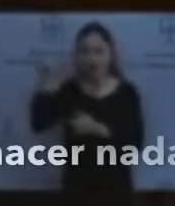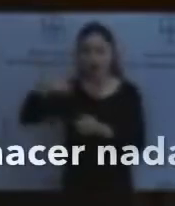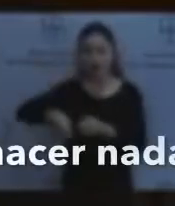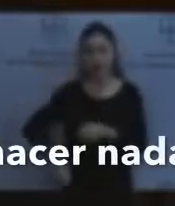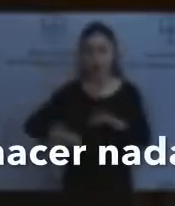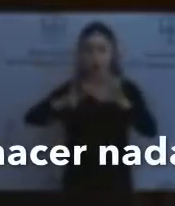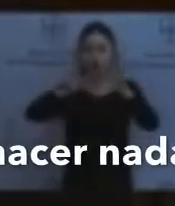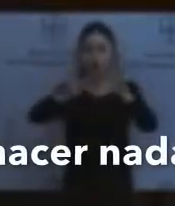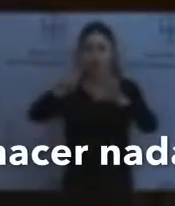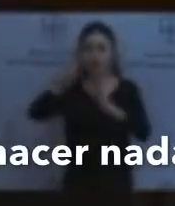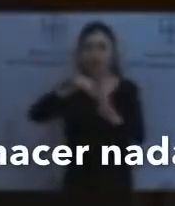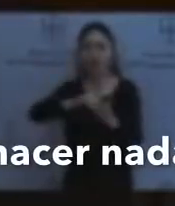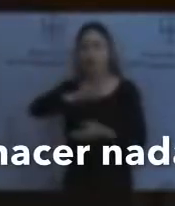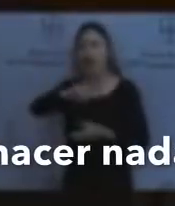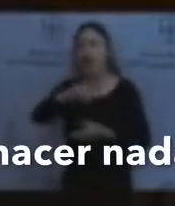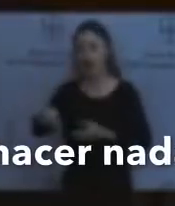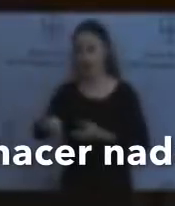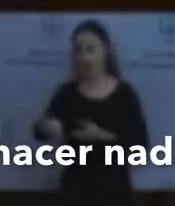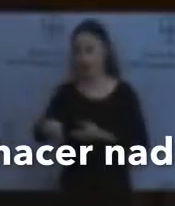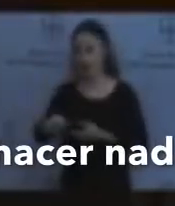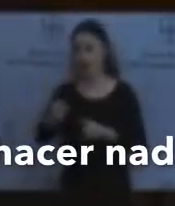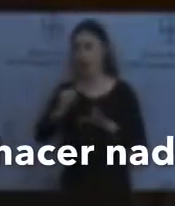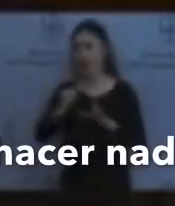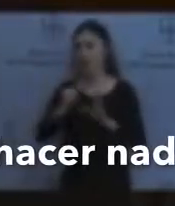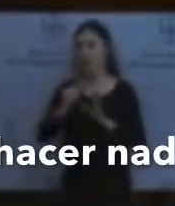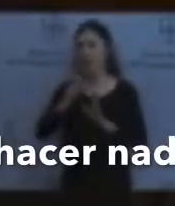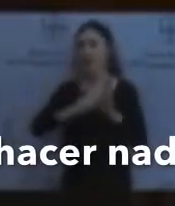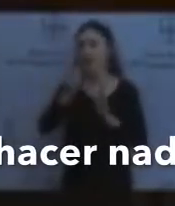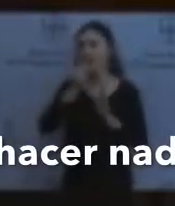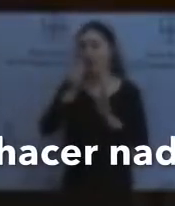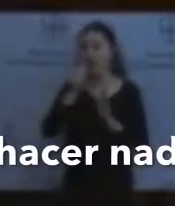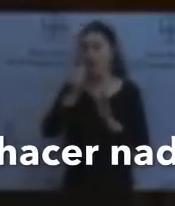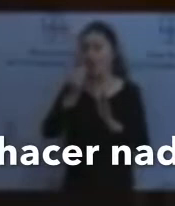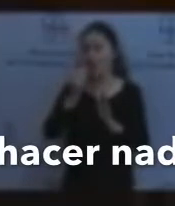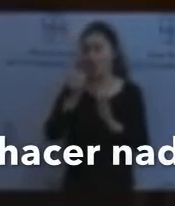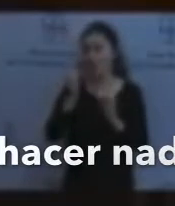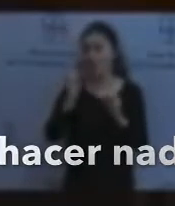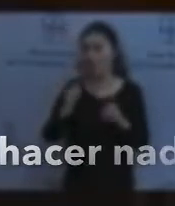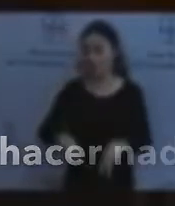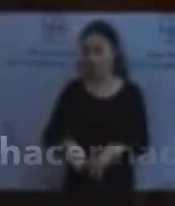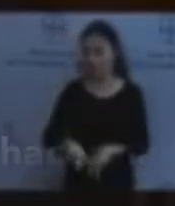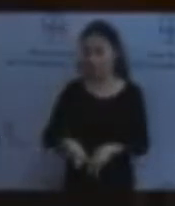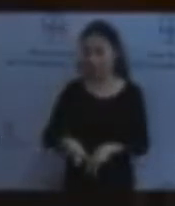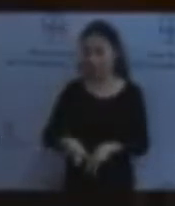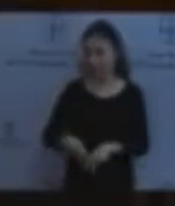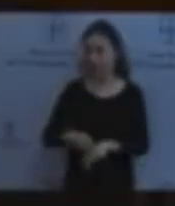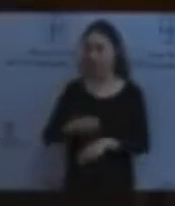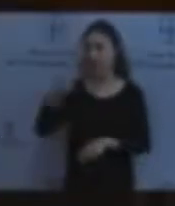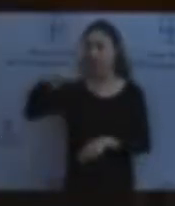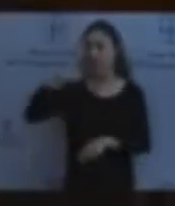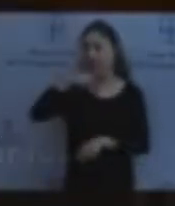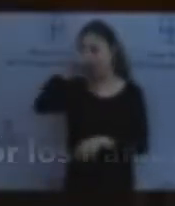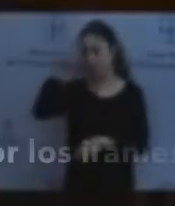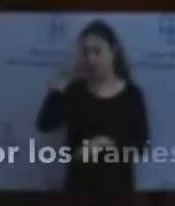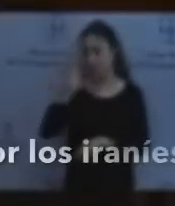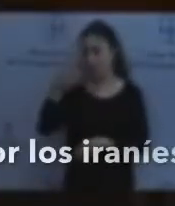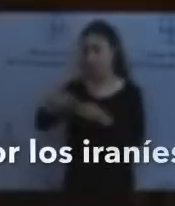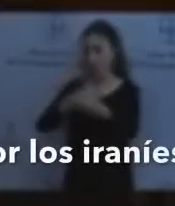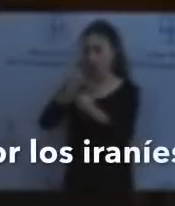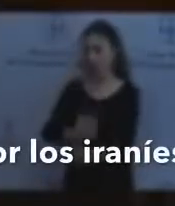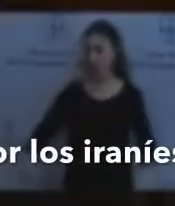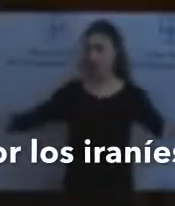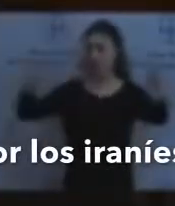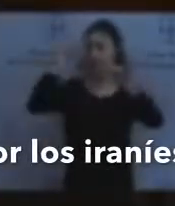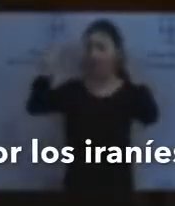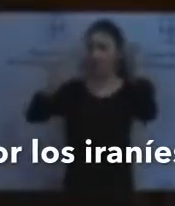dietas que le puso Esperanza Aguirre por no hacer nada en aquella fundación madrileña sin actividad ninguna. ¿Y qué